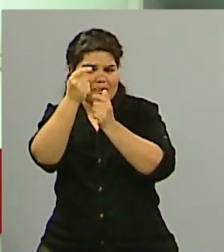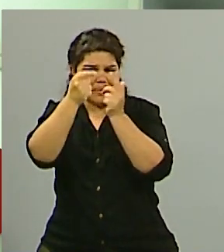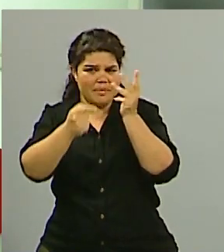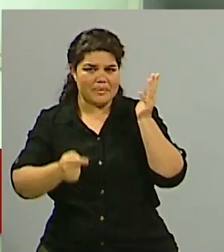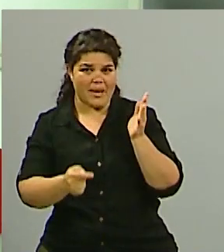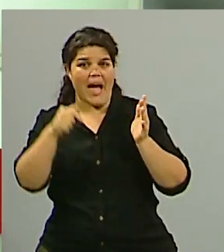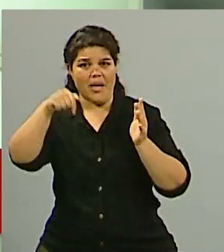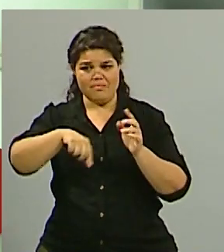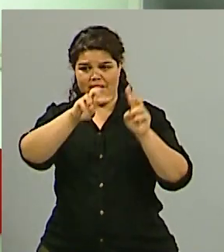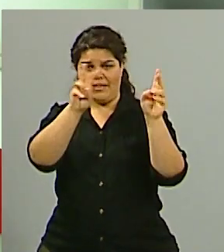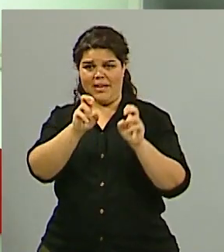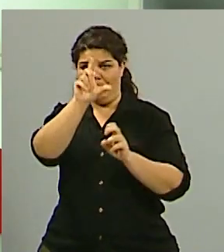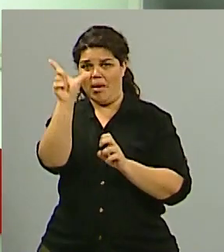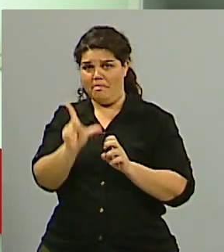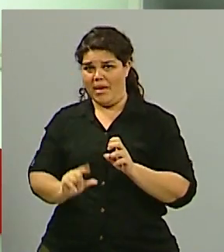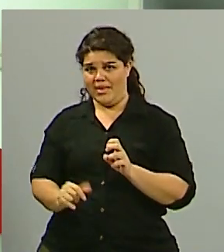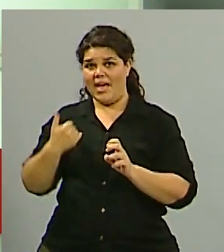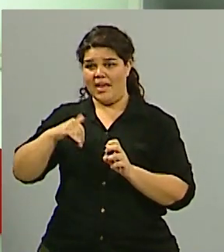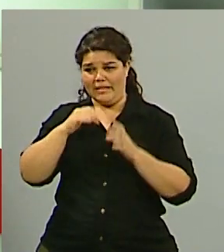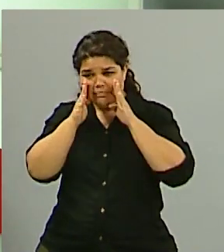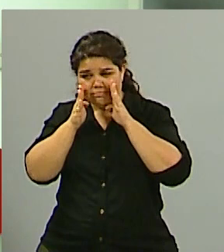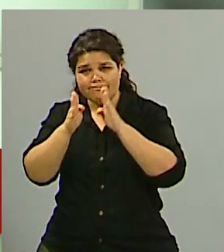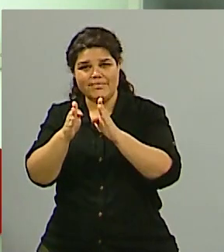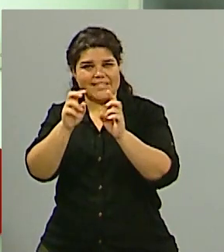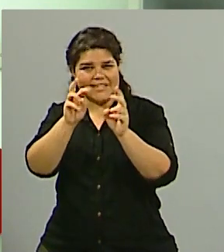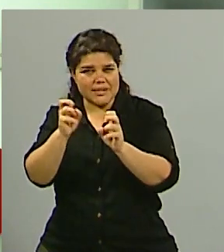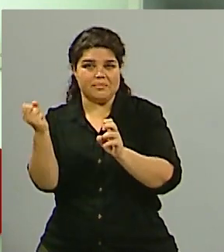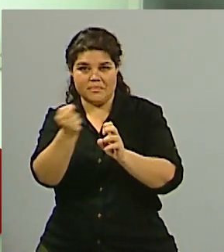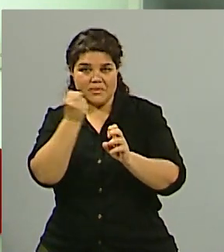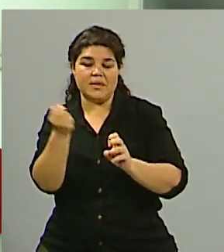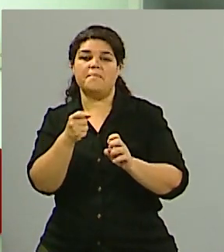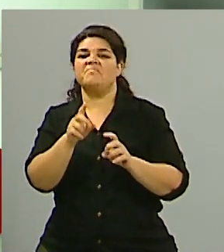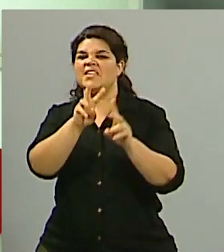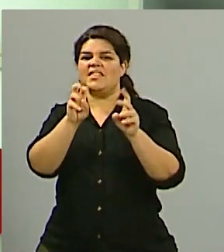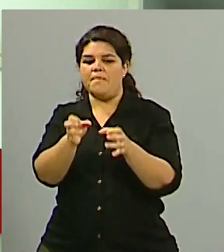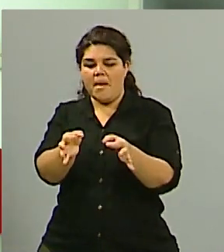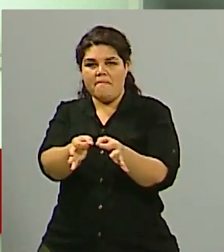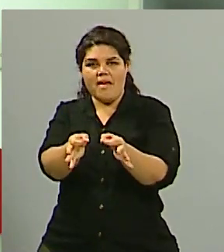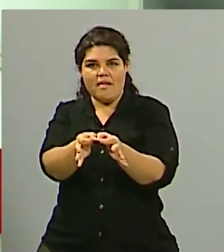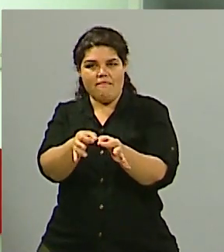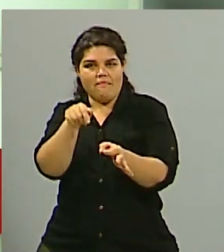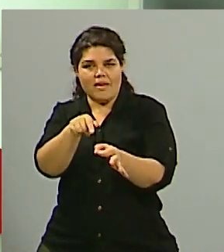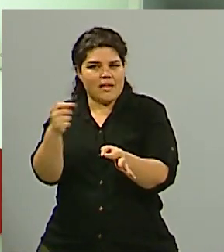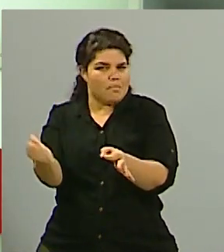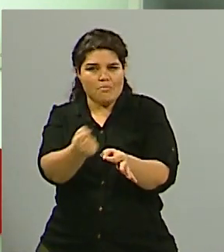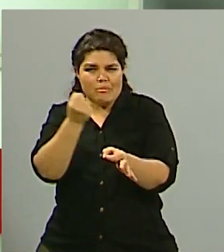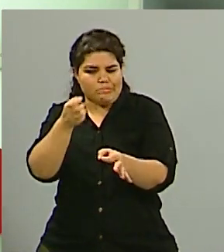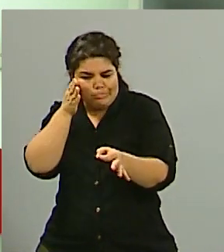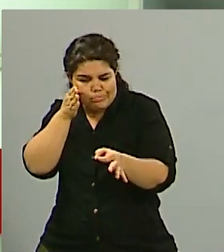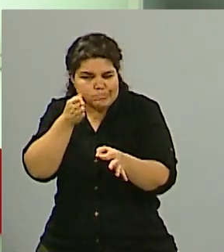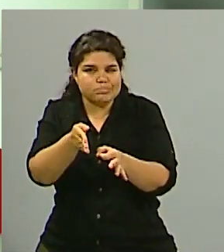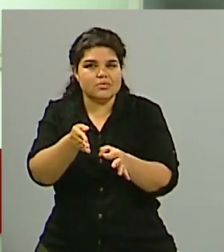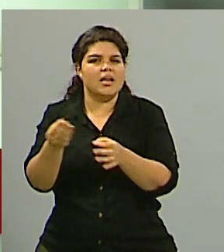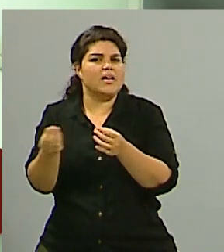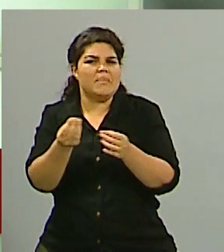nuestro país y sin duda el tema y la cuestión Malvinas es un tema que nos interesa, sobre todo saber cómo está